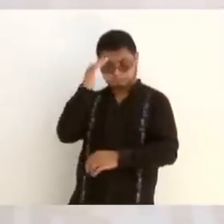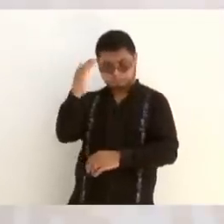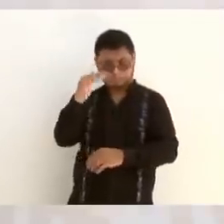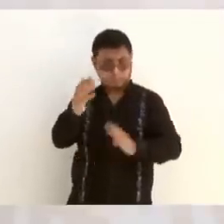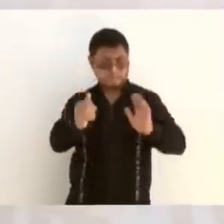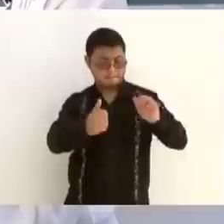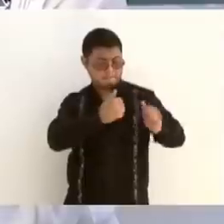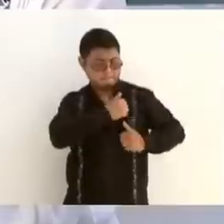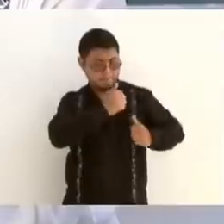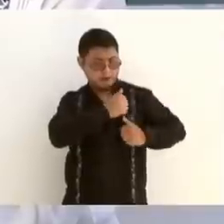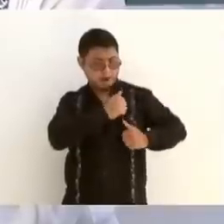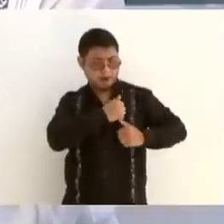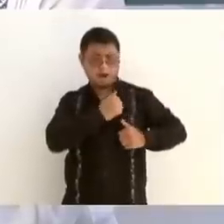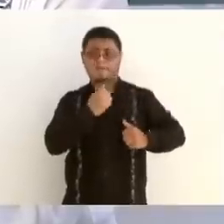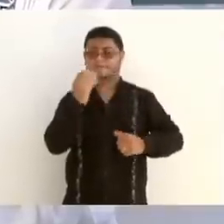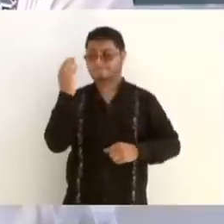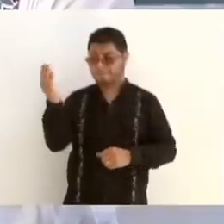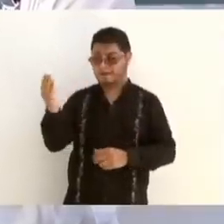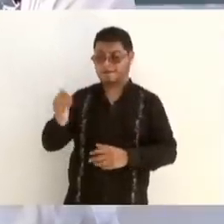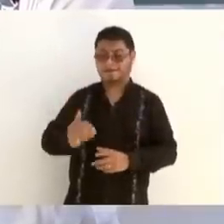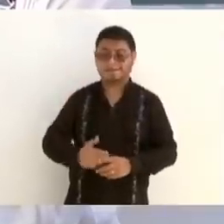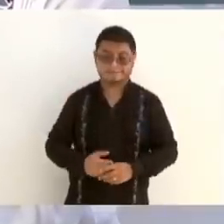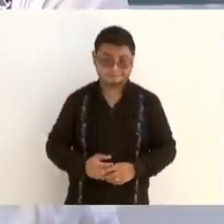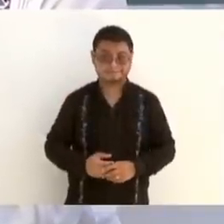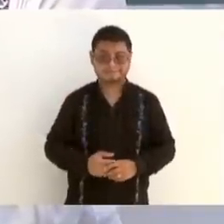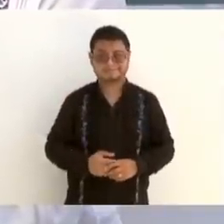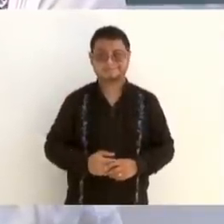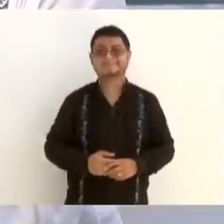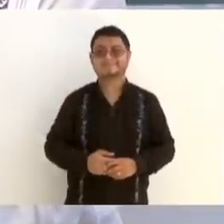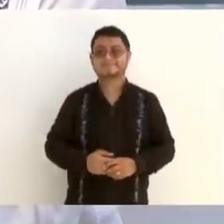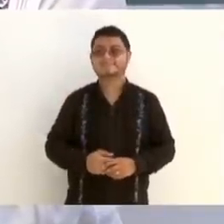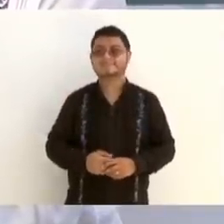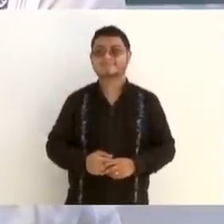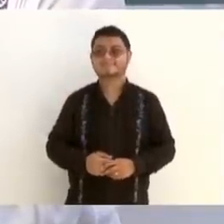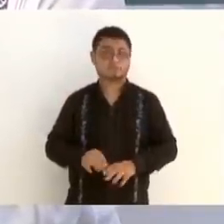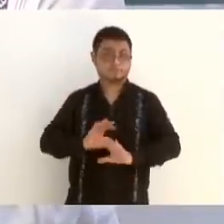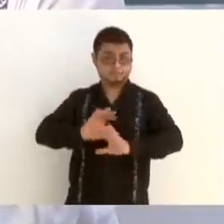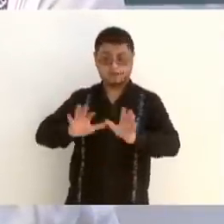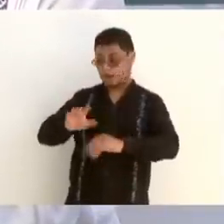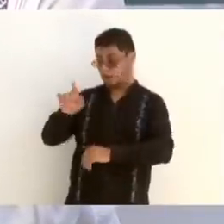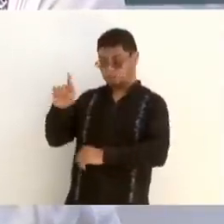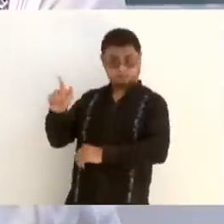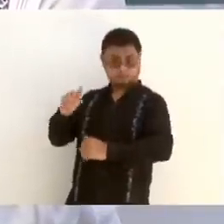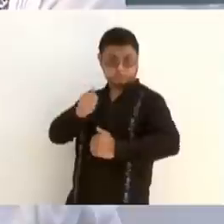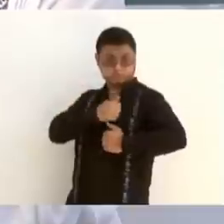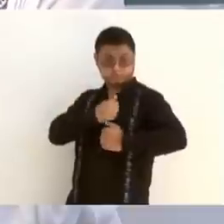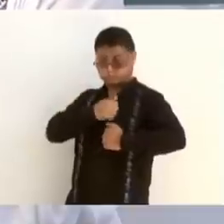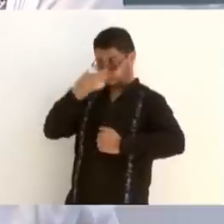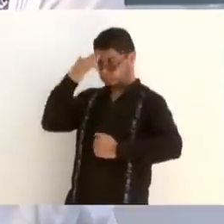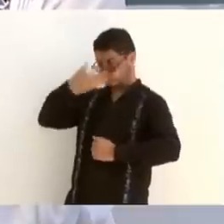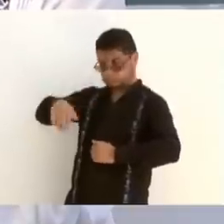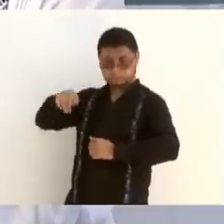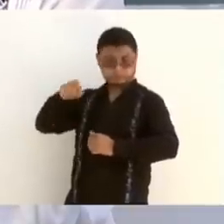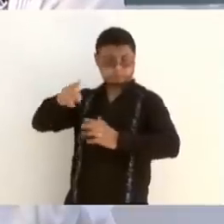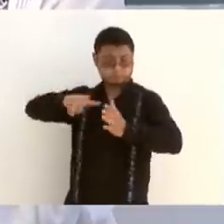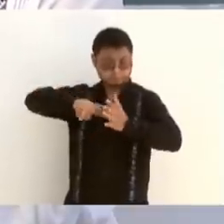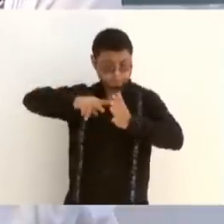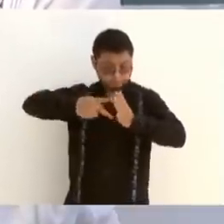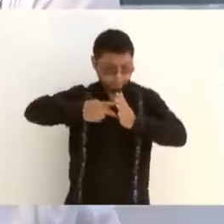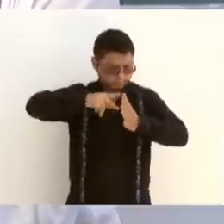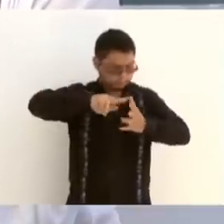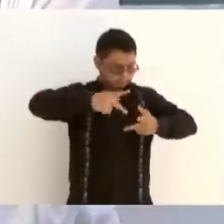Y ya los ingenieros militares están demostrando